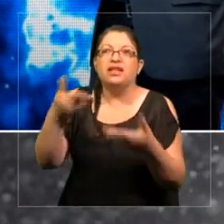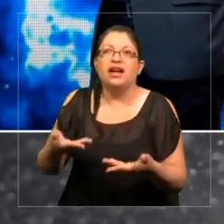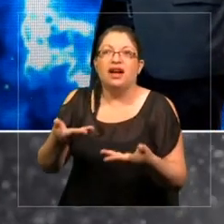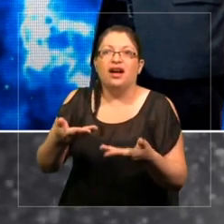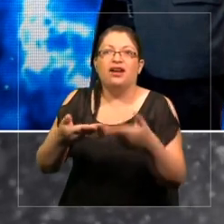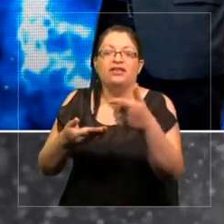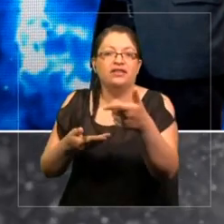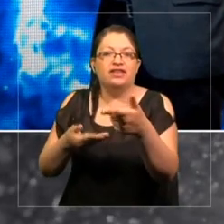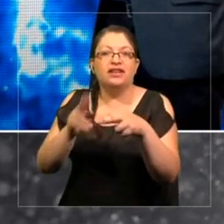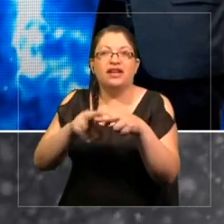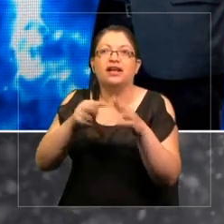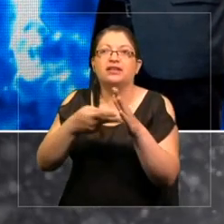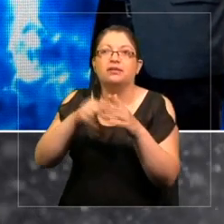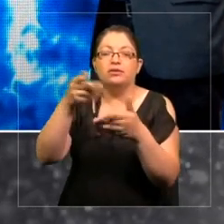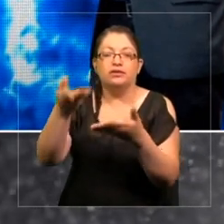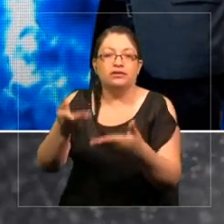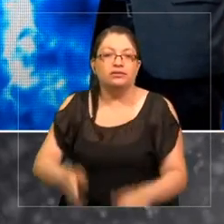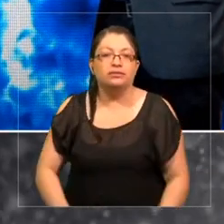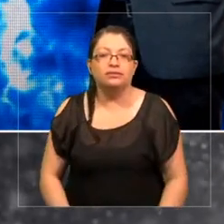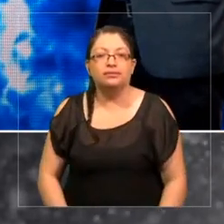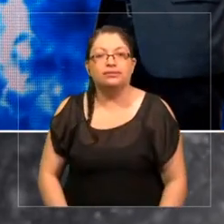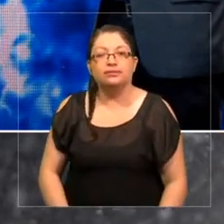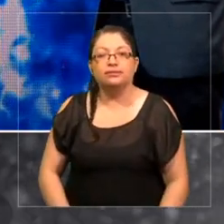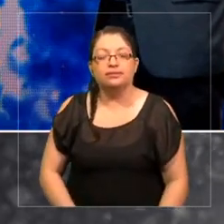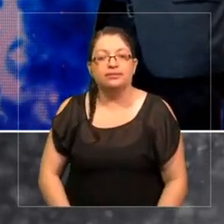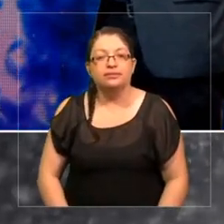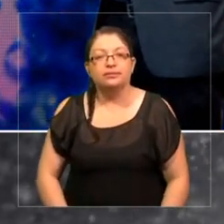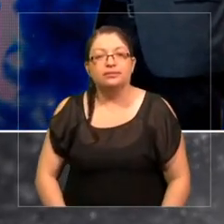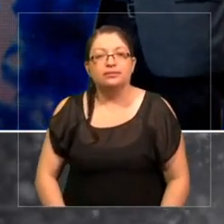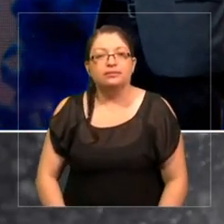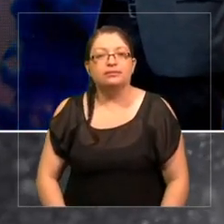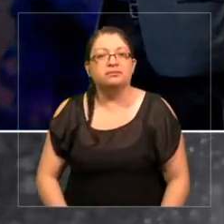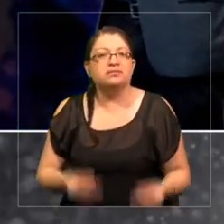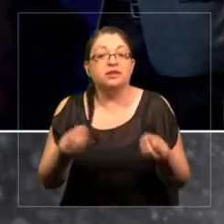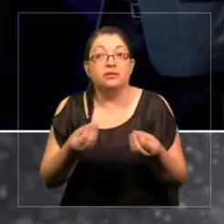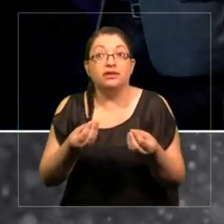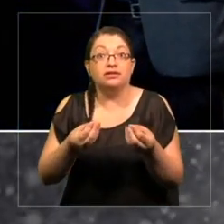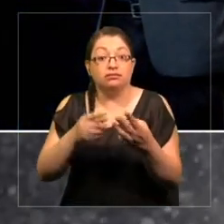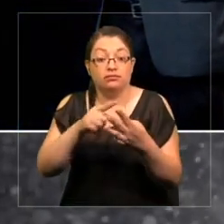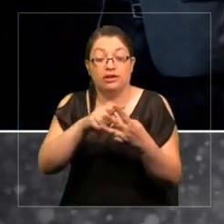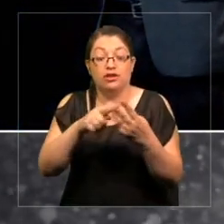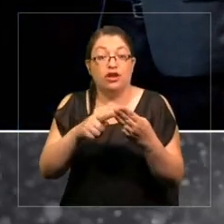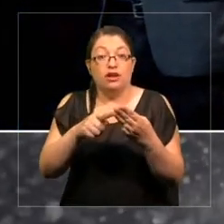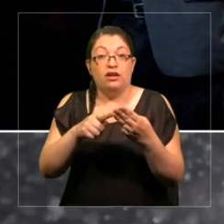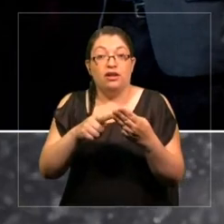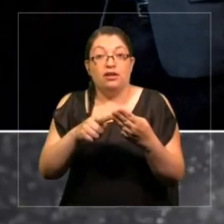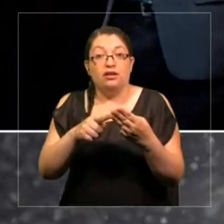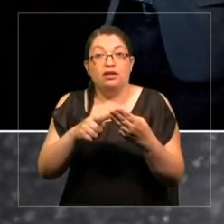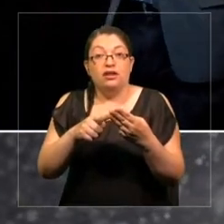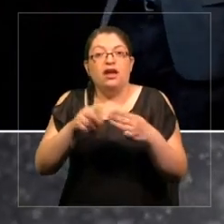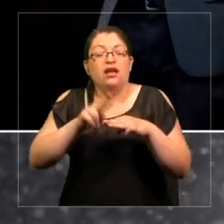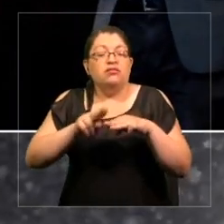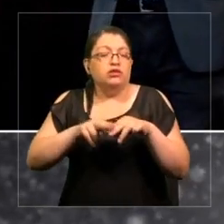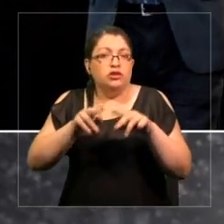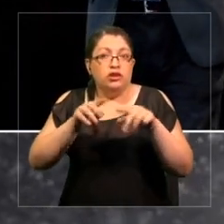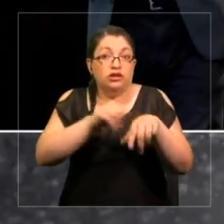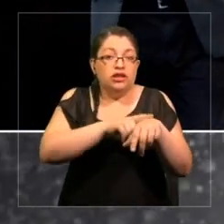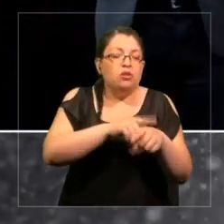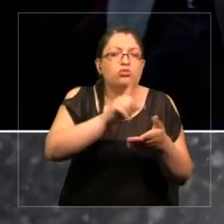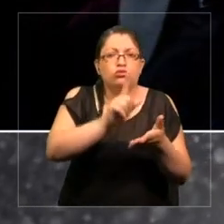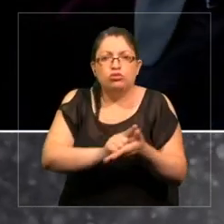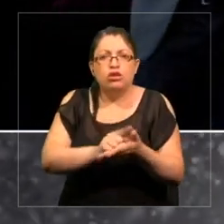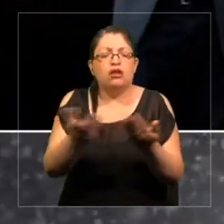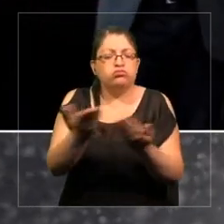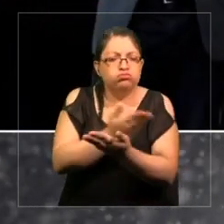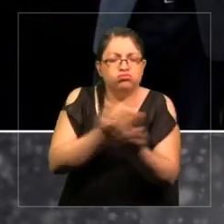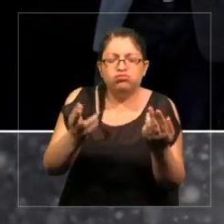ocasionando este problema. Que ocurren en tiempo y en el lugar. Que interactúan negativamente entre sí. Que